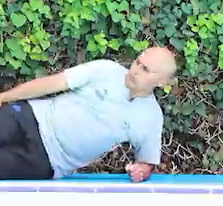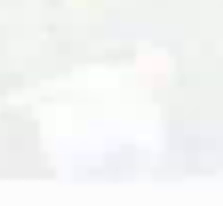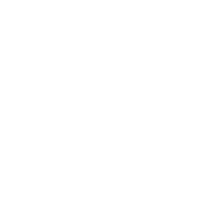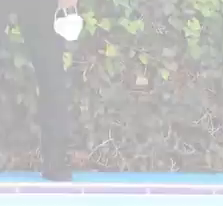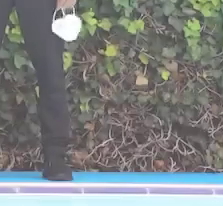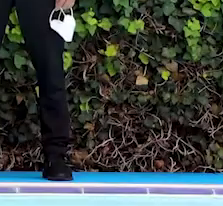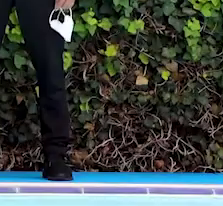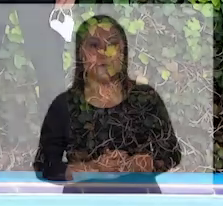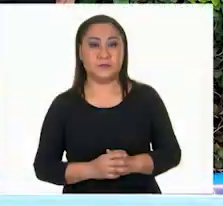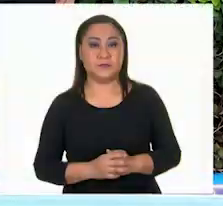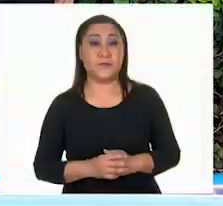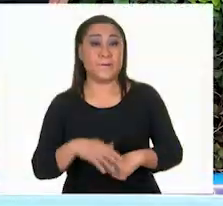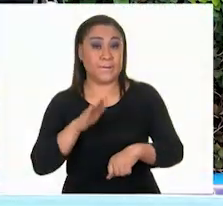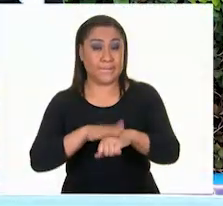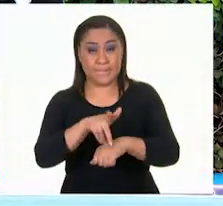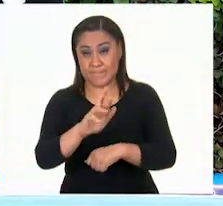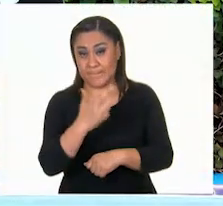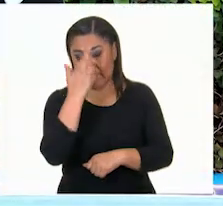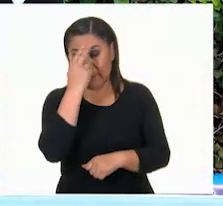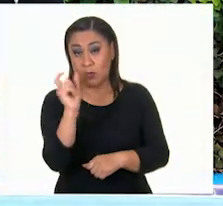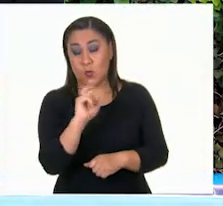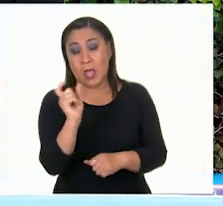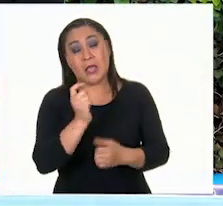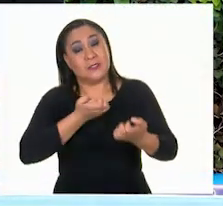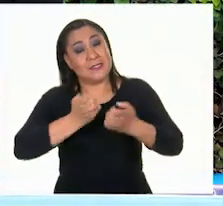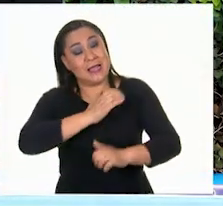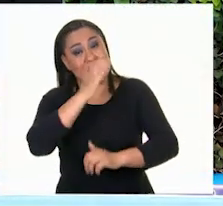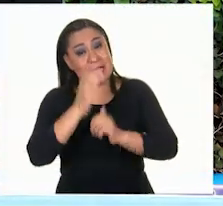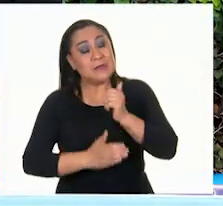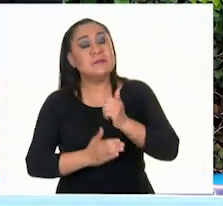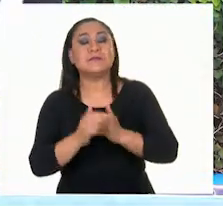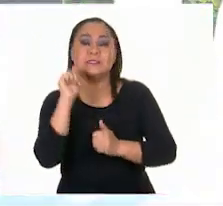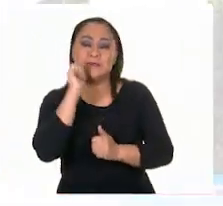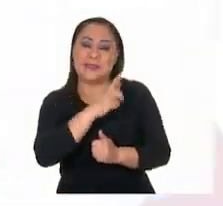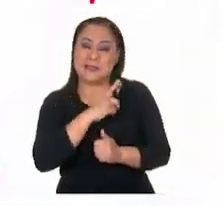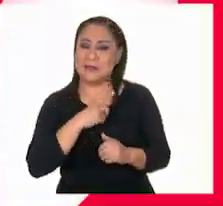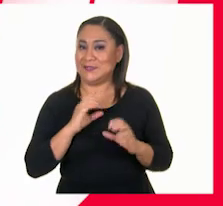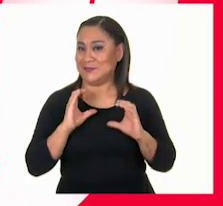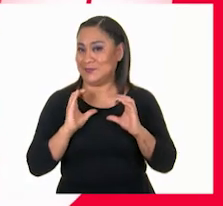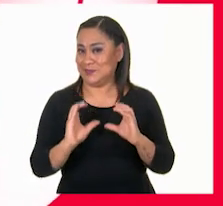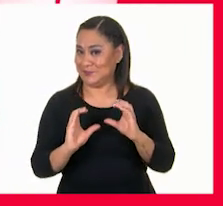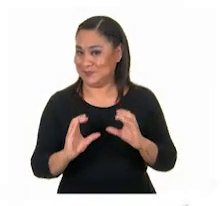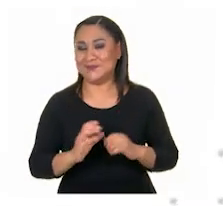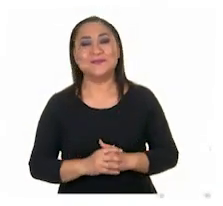Dos. Recuerda, al terminar la activación, no olvides la protección.